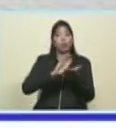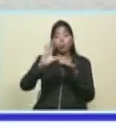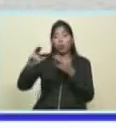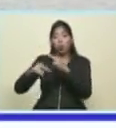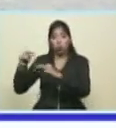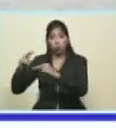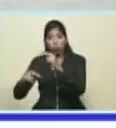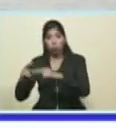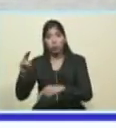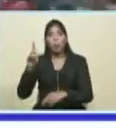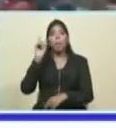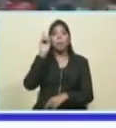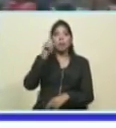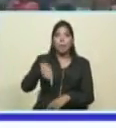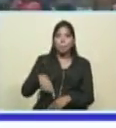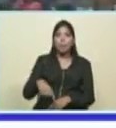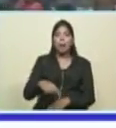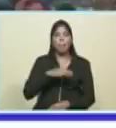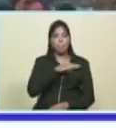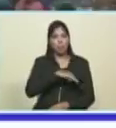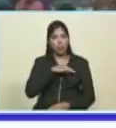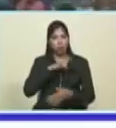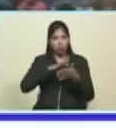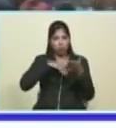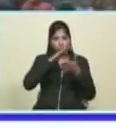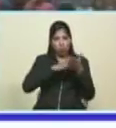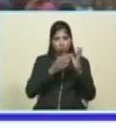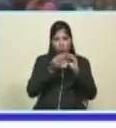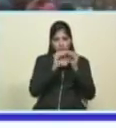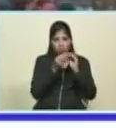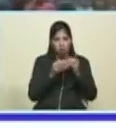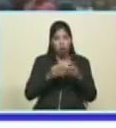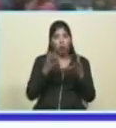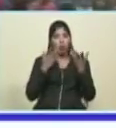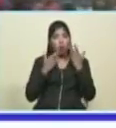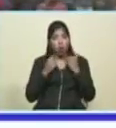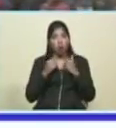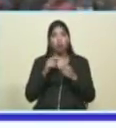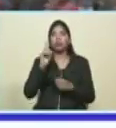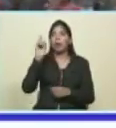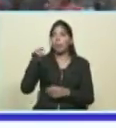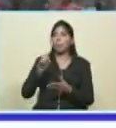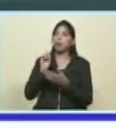Barrio Novo Barrio Tricolor se pone al servicio de la reconstrucción de nuestra hermana Cuba también